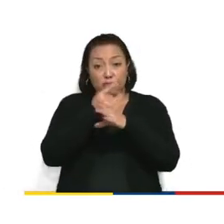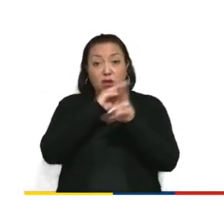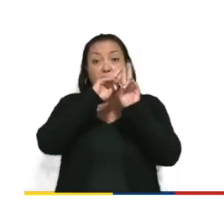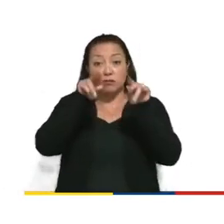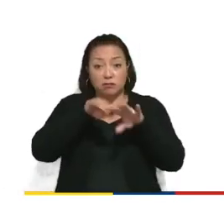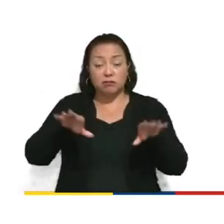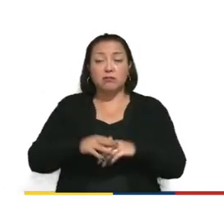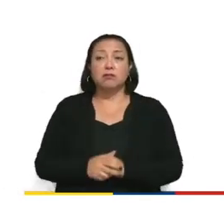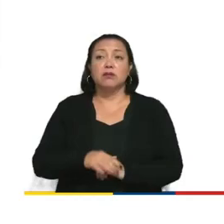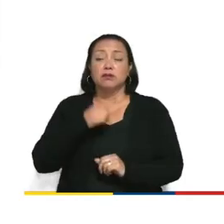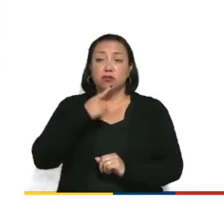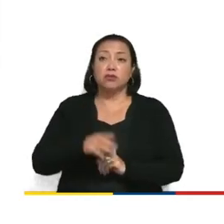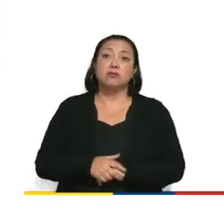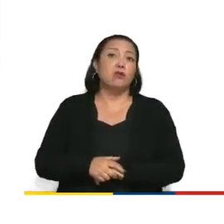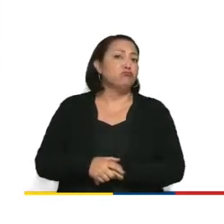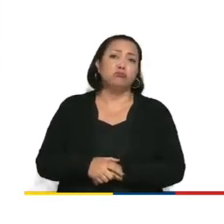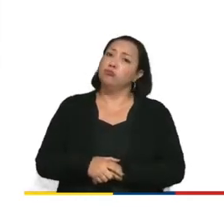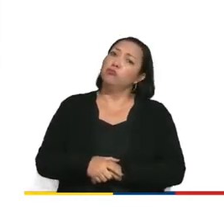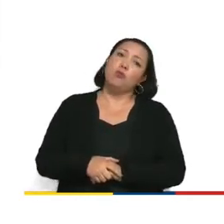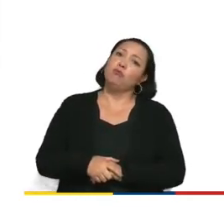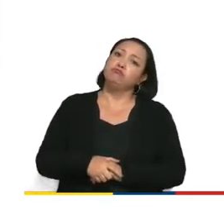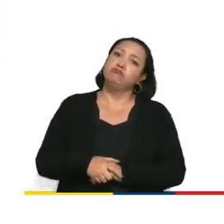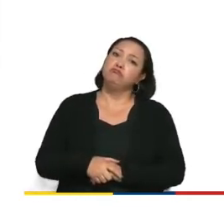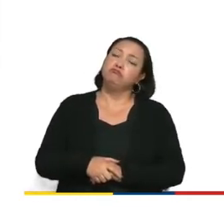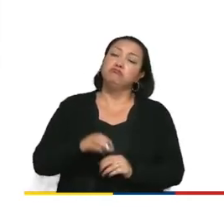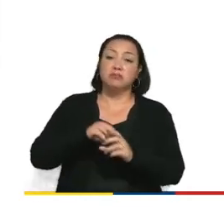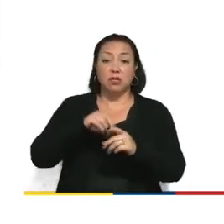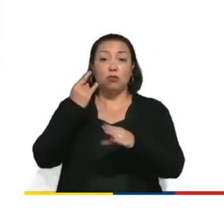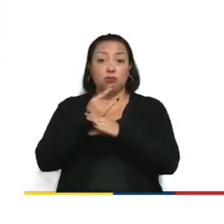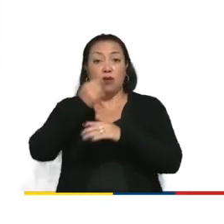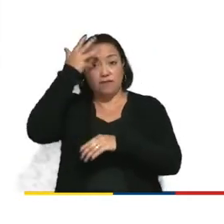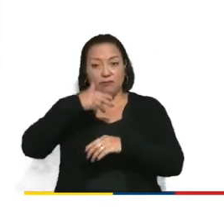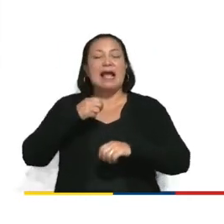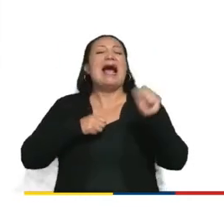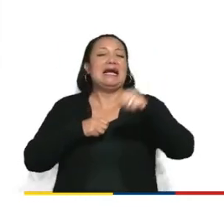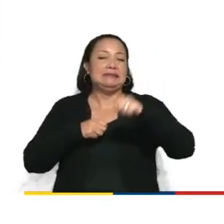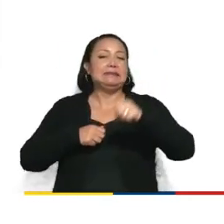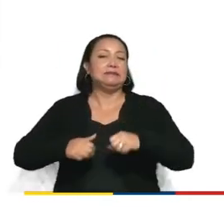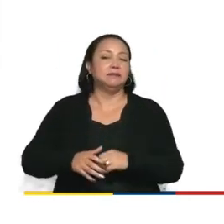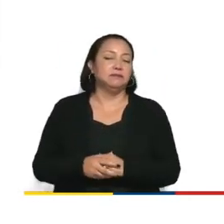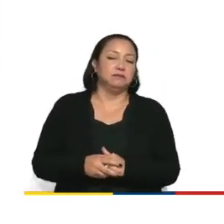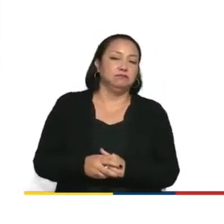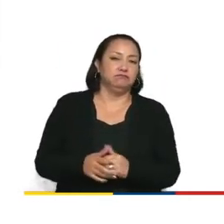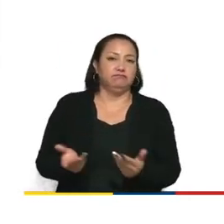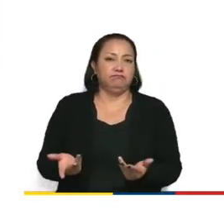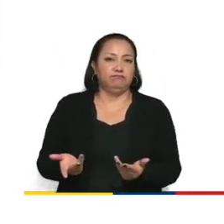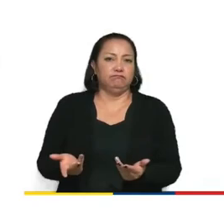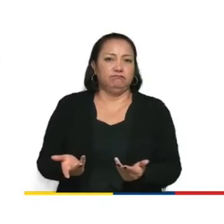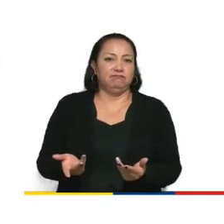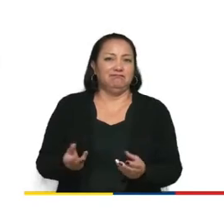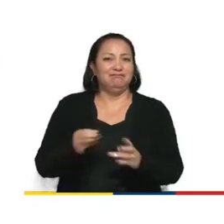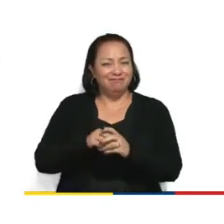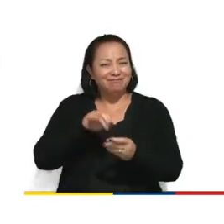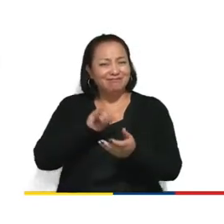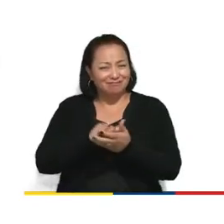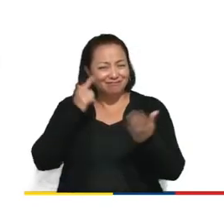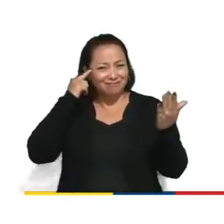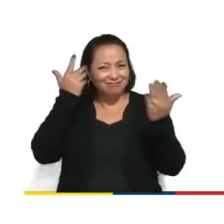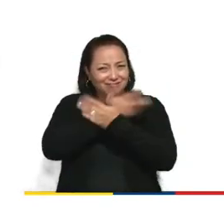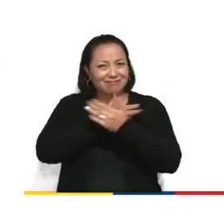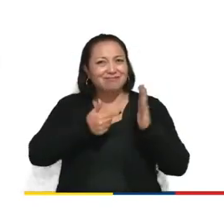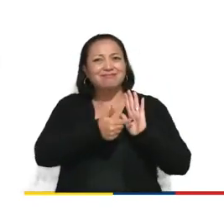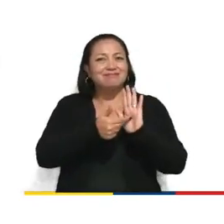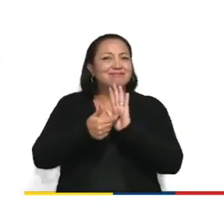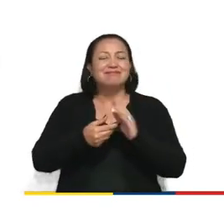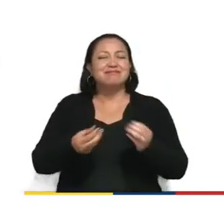Y dicen no. ¿Y ha usado Facebook? Sí. ¿Para qué se presta esto? Resulta que se